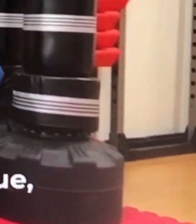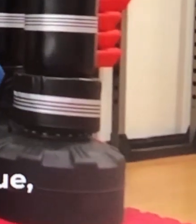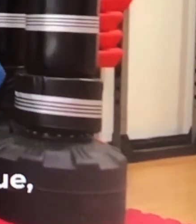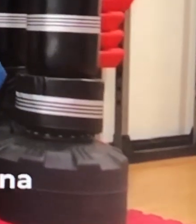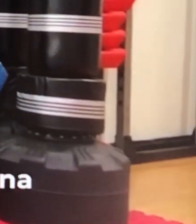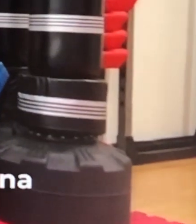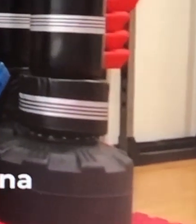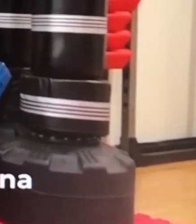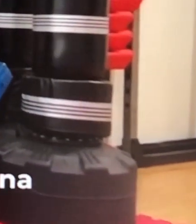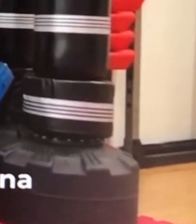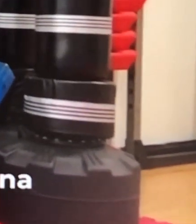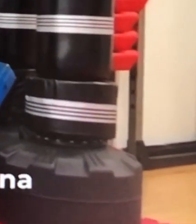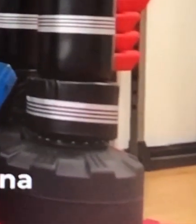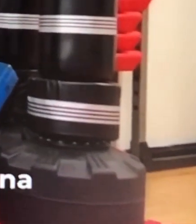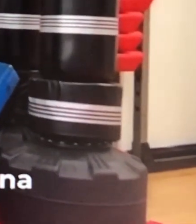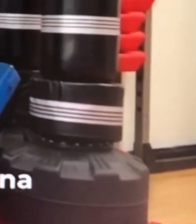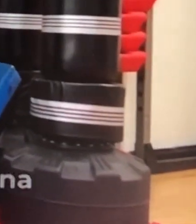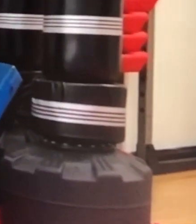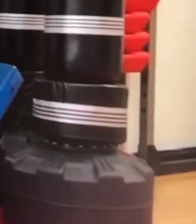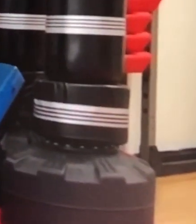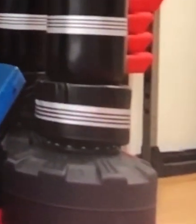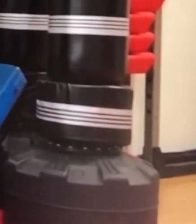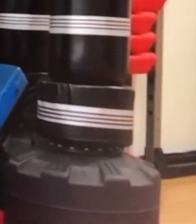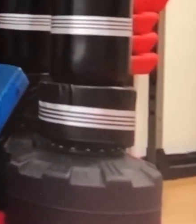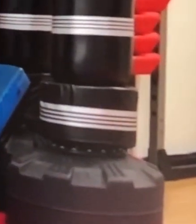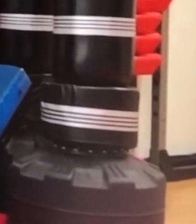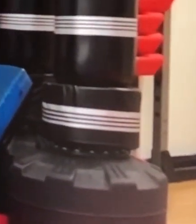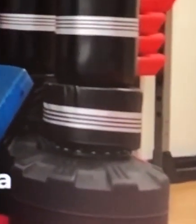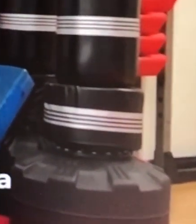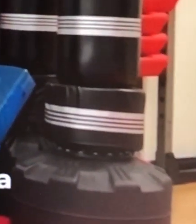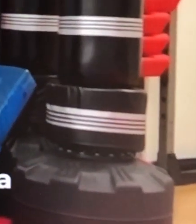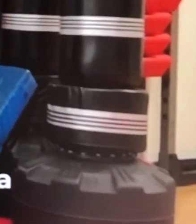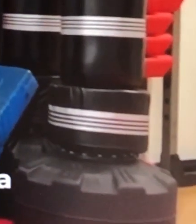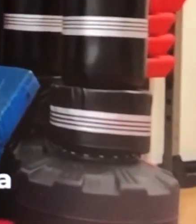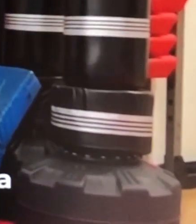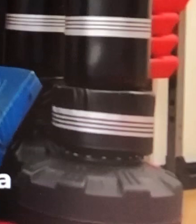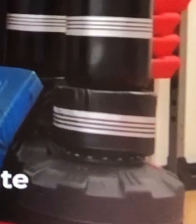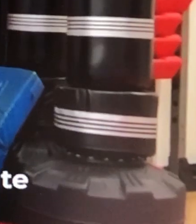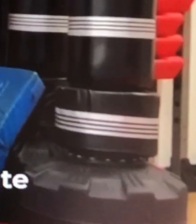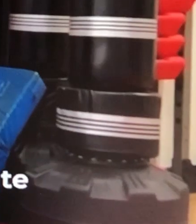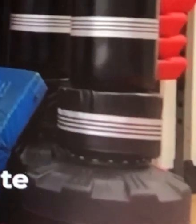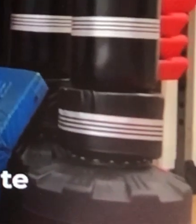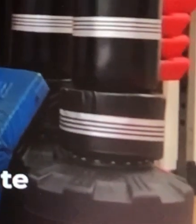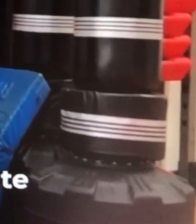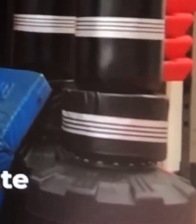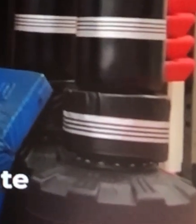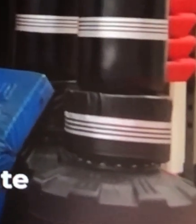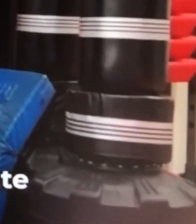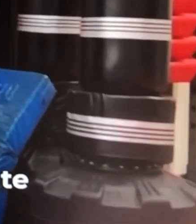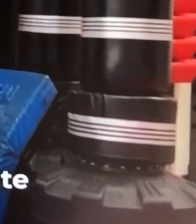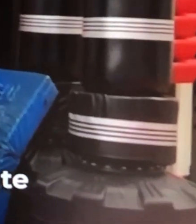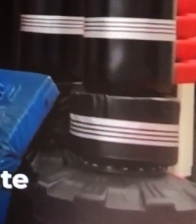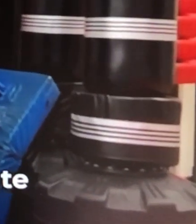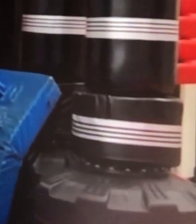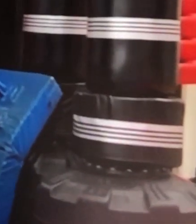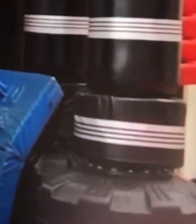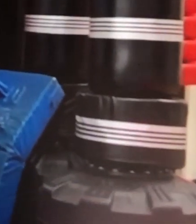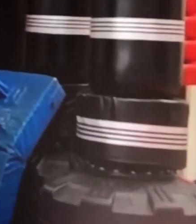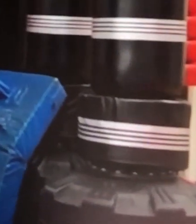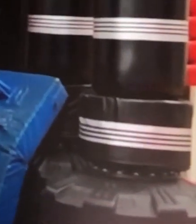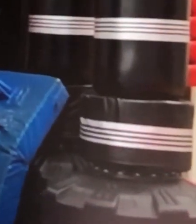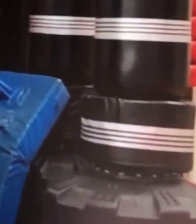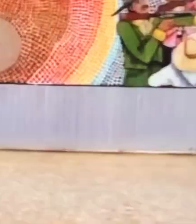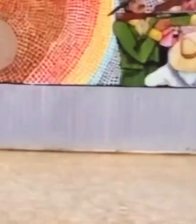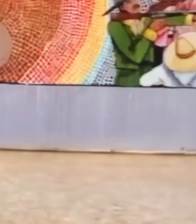viven en Estados Unidos y van a Disney cada fin de semana y se la pasan paseando. Y creo que yo nunca en mi vida había trabajado tanto físicamente como